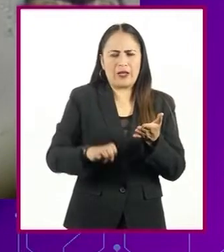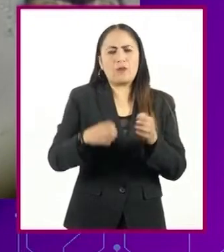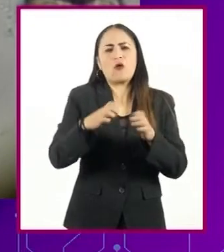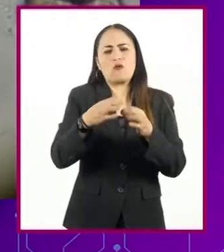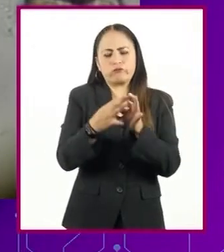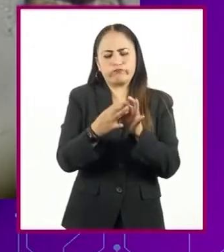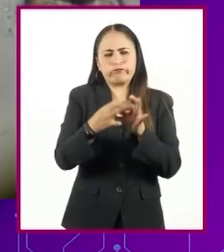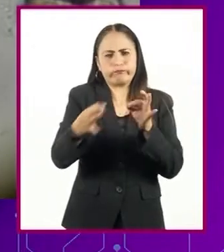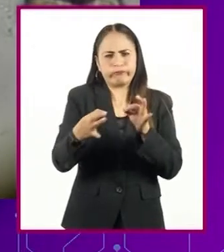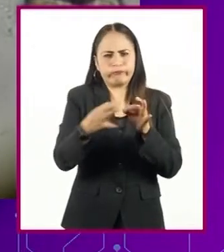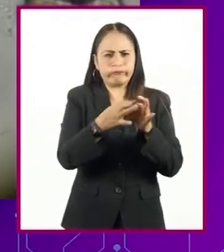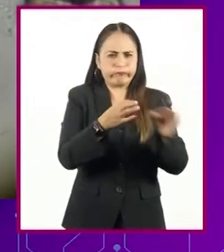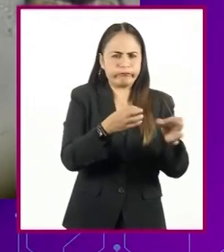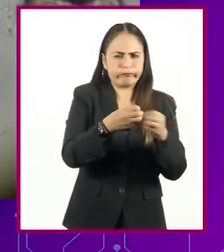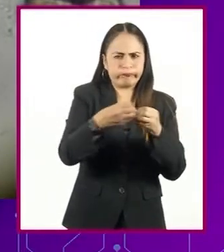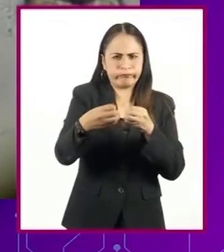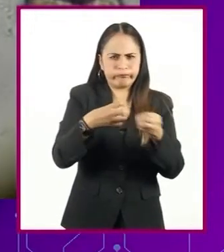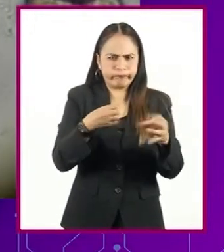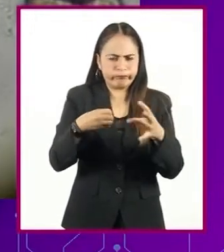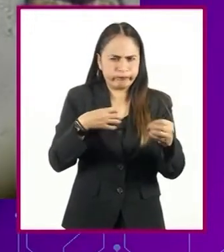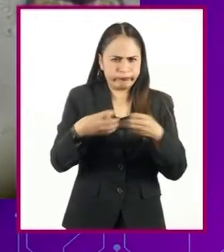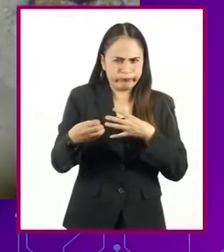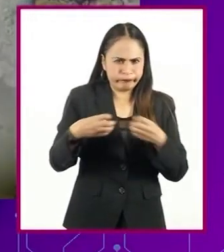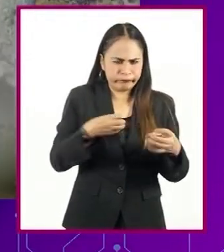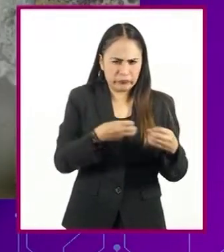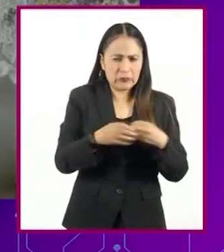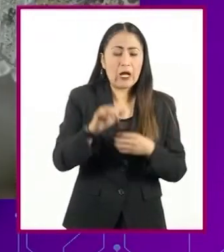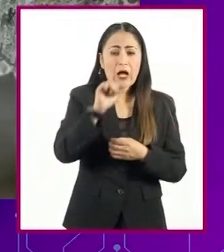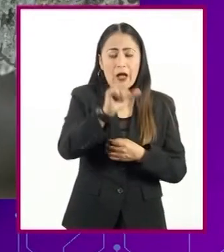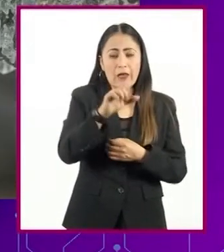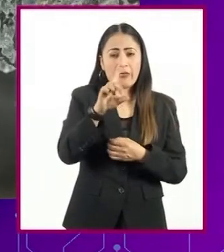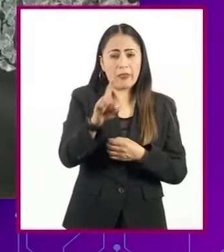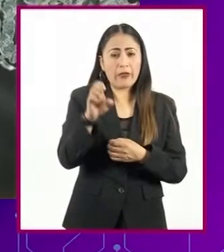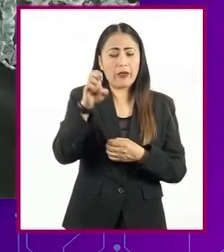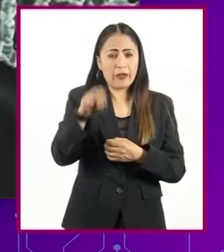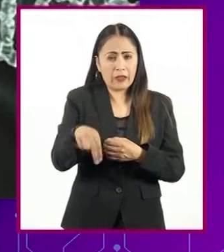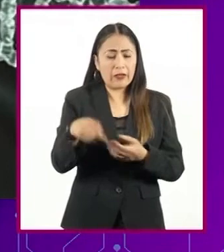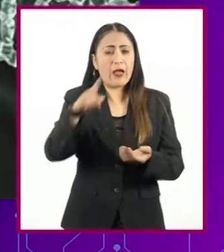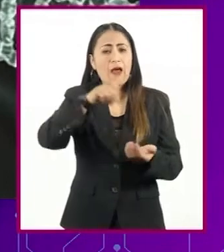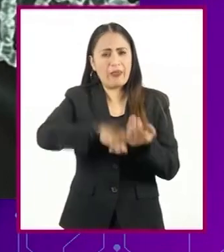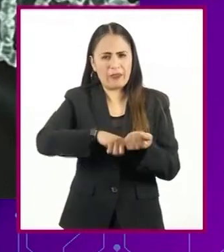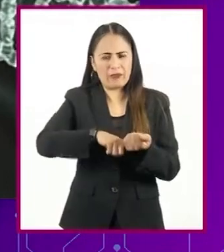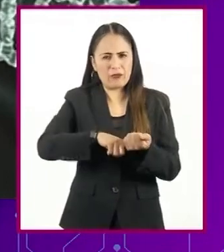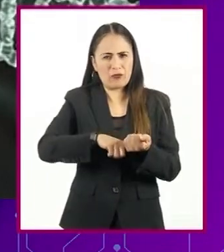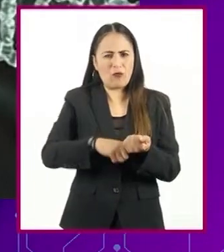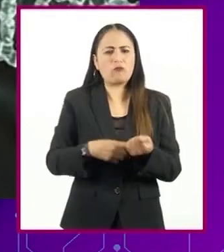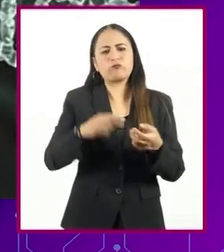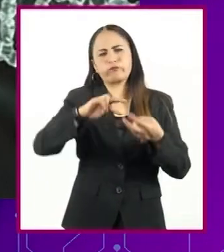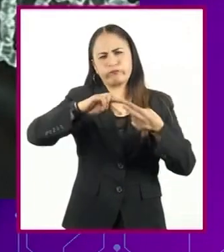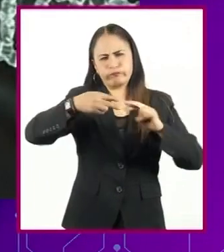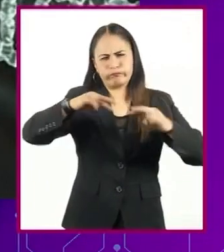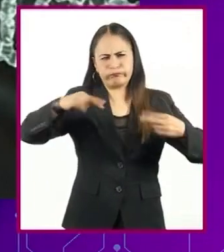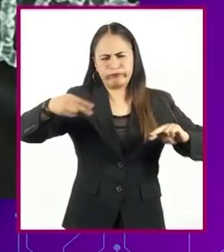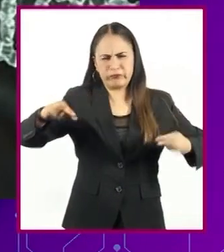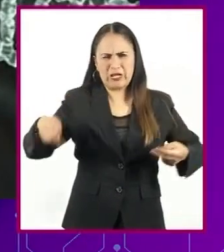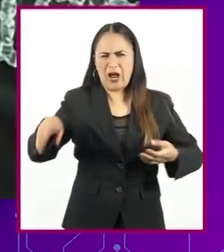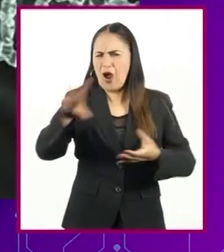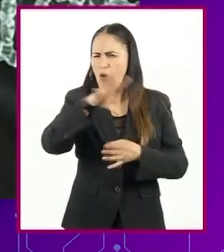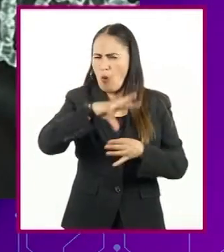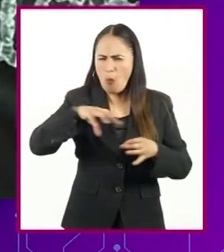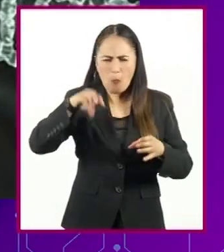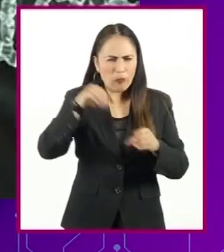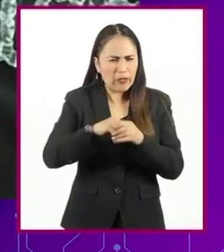o en la síntesis de proteínas, ya que el ADN contiene el código necesario para todas las operaciones de la